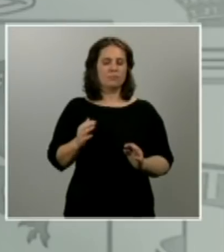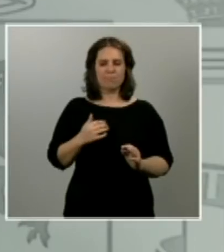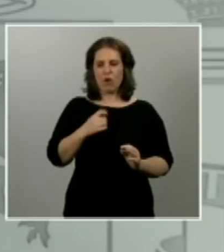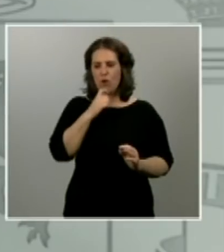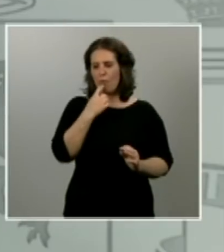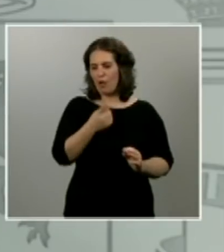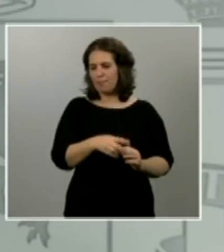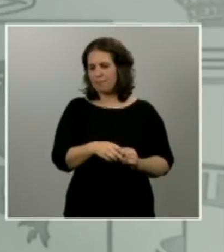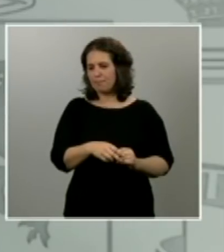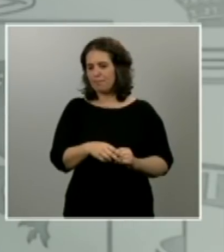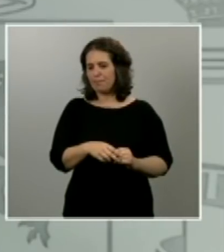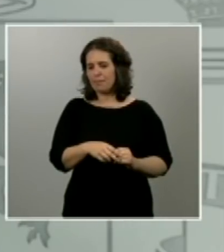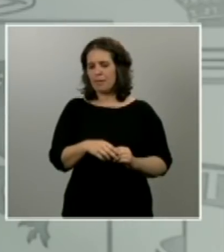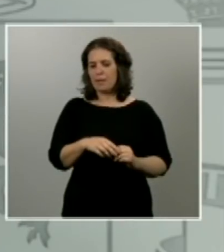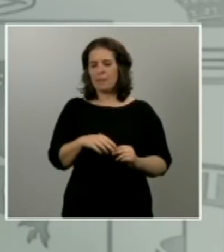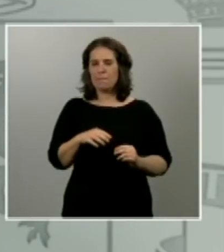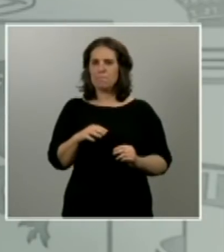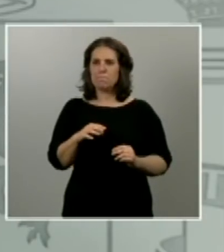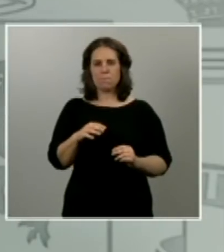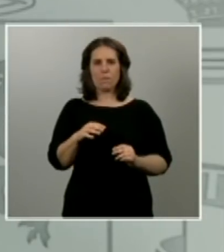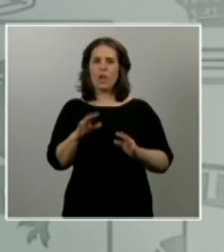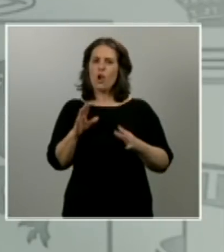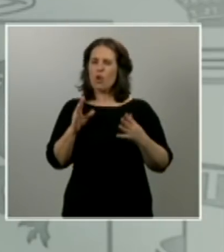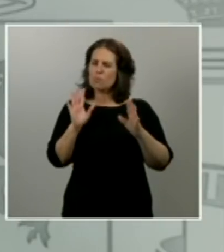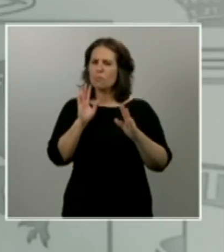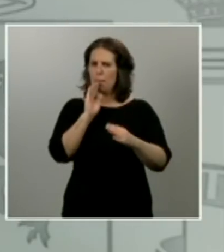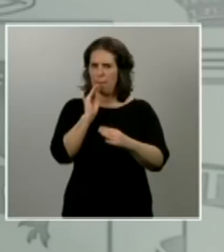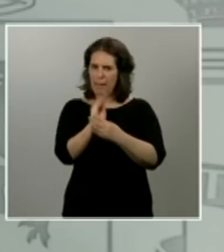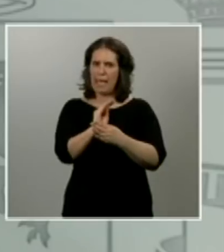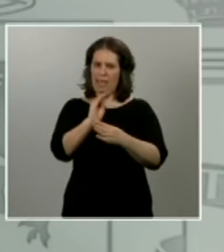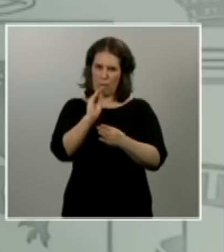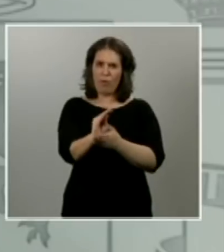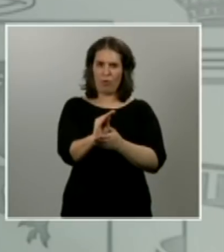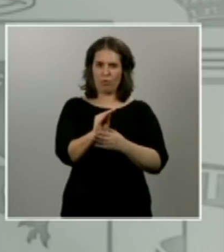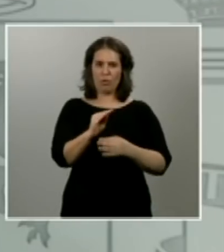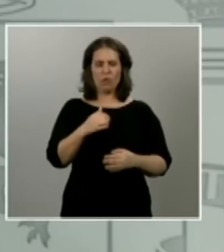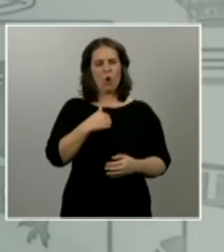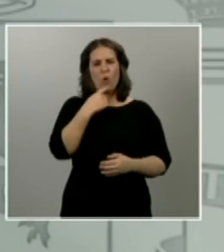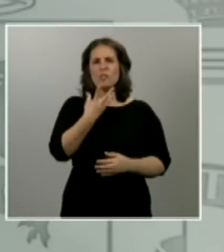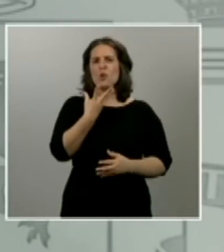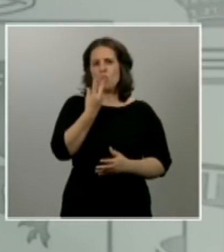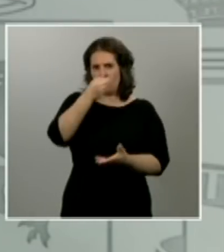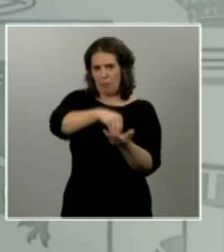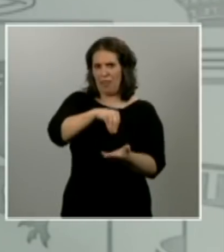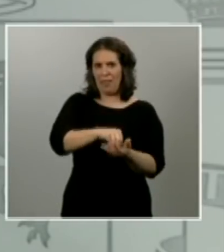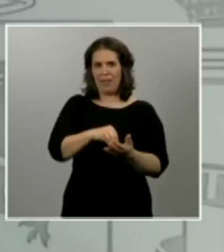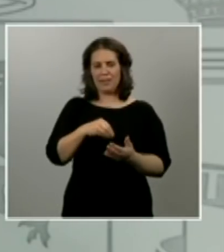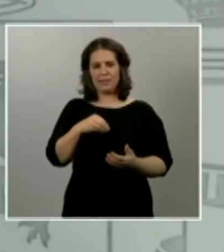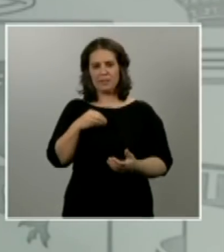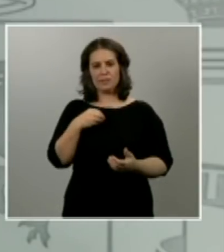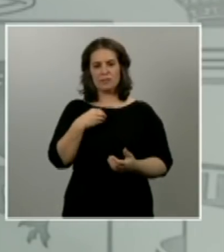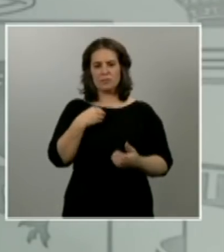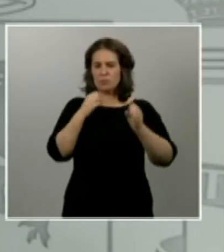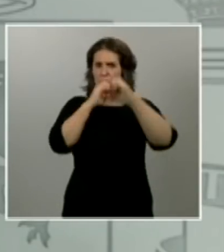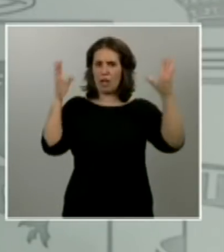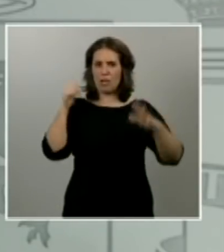precaución el gobierno de España lo he dicho en muchas ocasiones en mis comparecencias siempre hemos tenido claro que esta es una crisis dinámica que